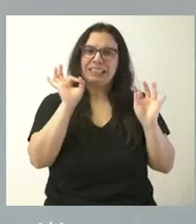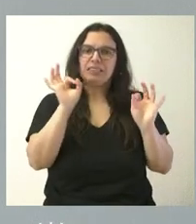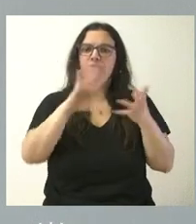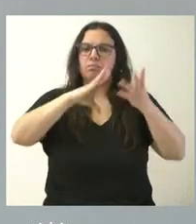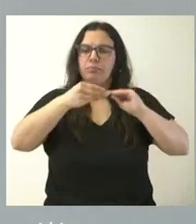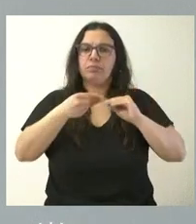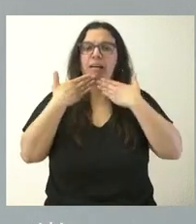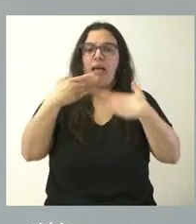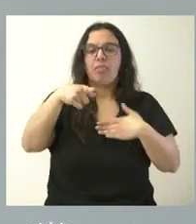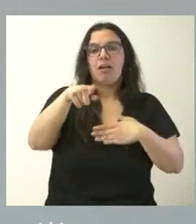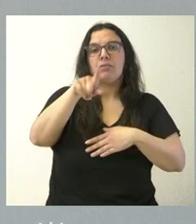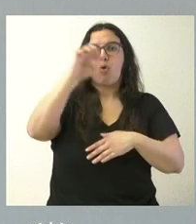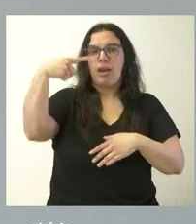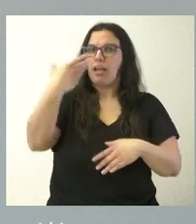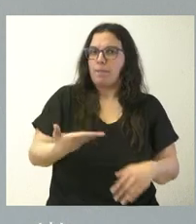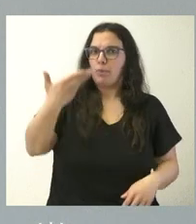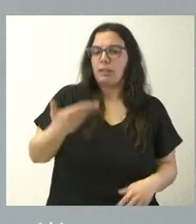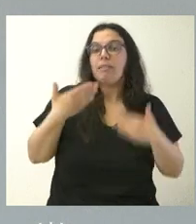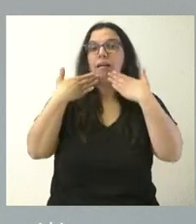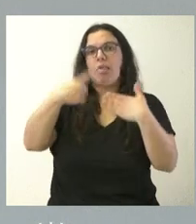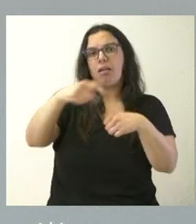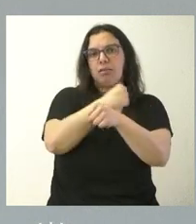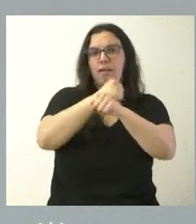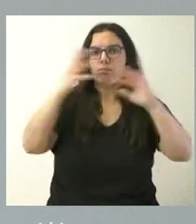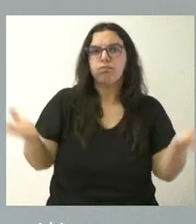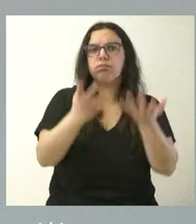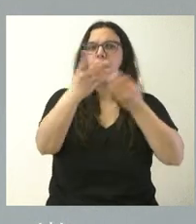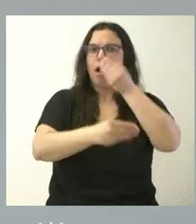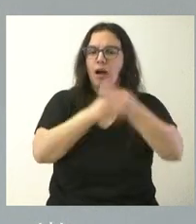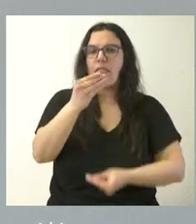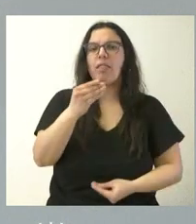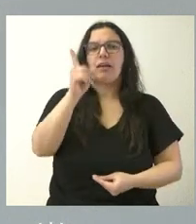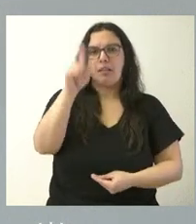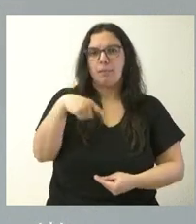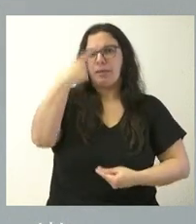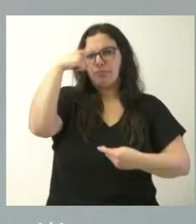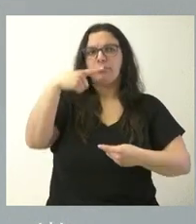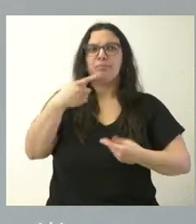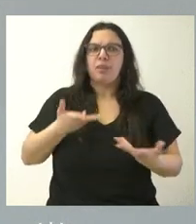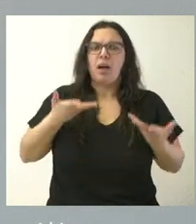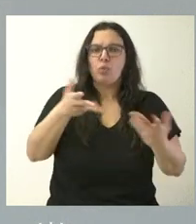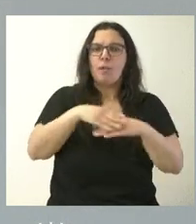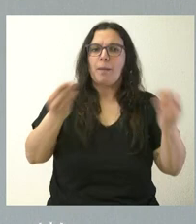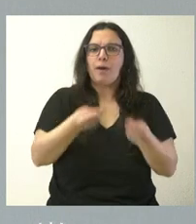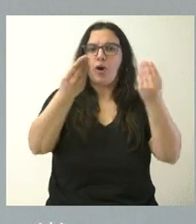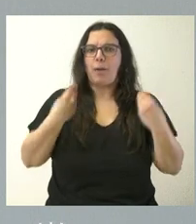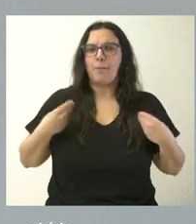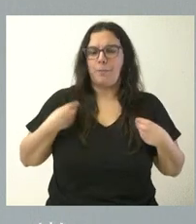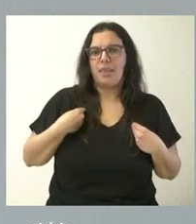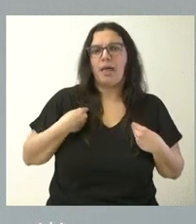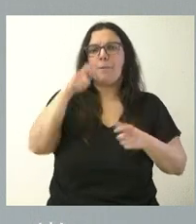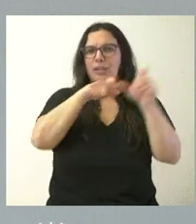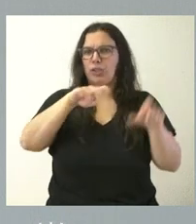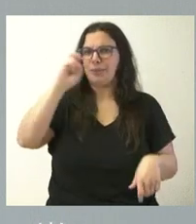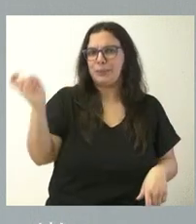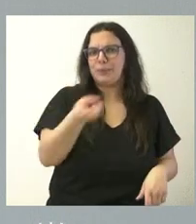hacemos a través de esta importante ONG y le agradecemos la tarea de impulso que allí realiza y estamos convencidos que también contribuye a mejorar la vida de muchas de las personas que